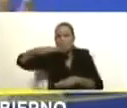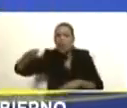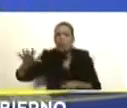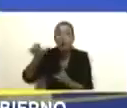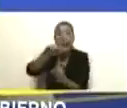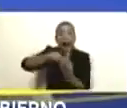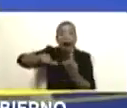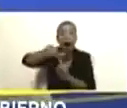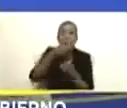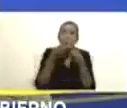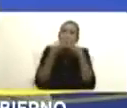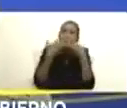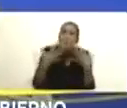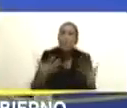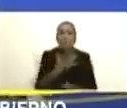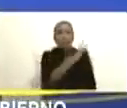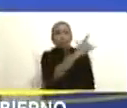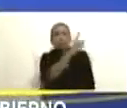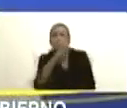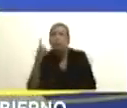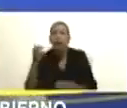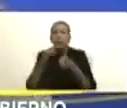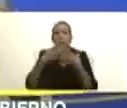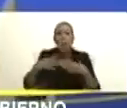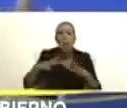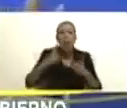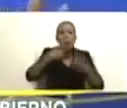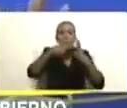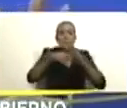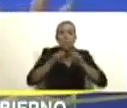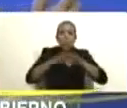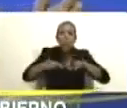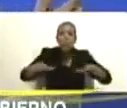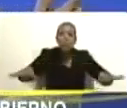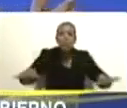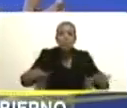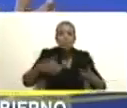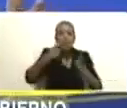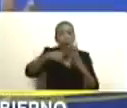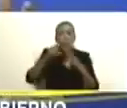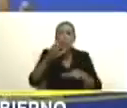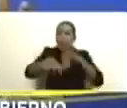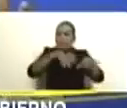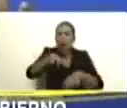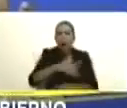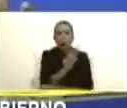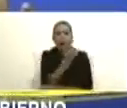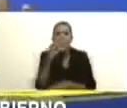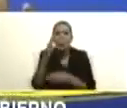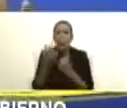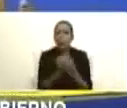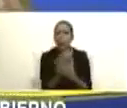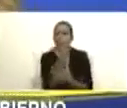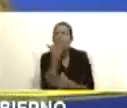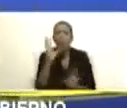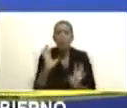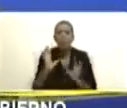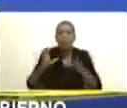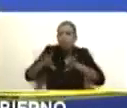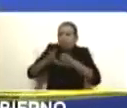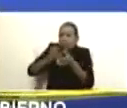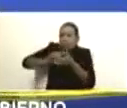áreas más hermosas de la biodiversidad suramericana y caribeña. La han